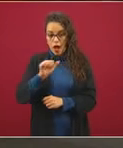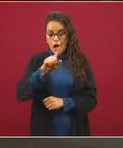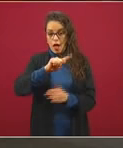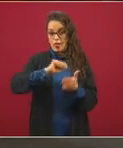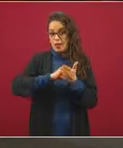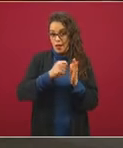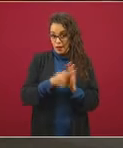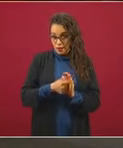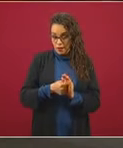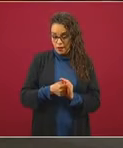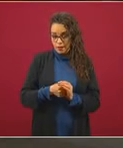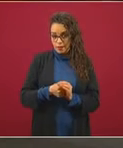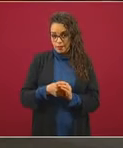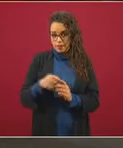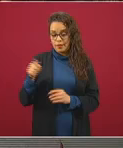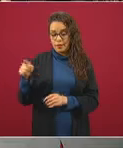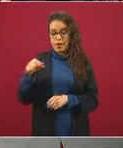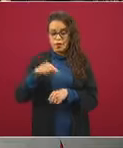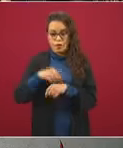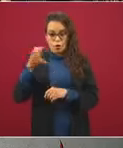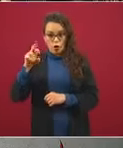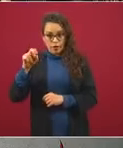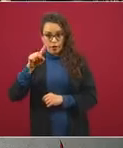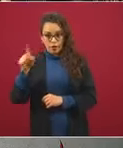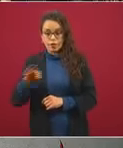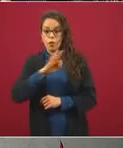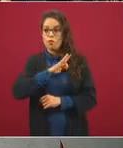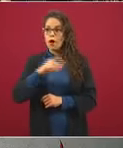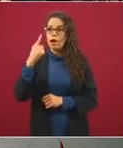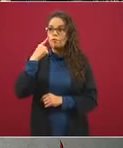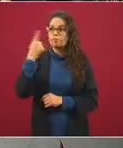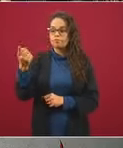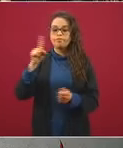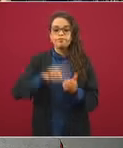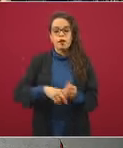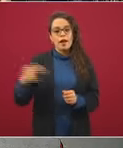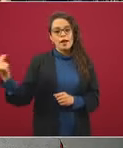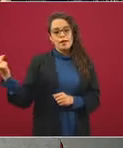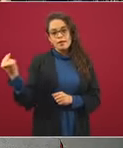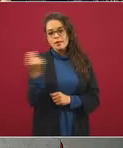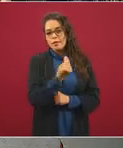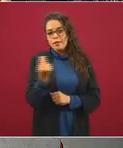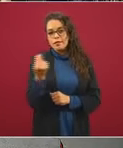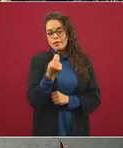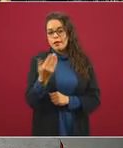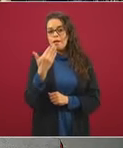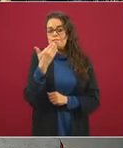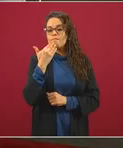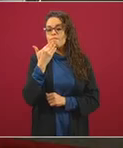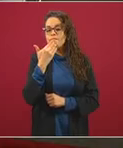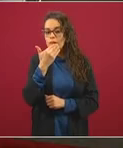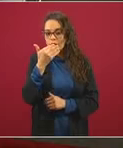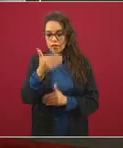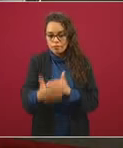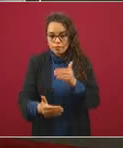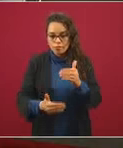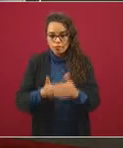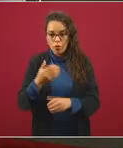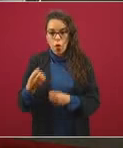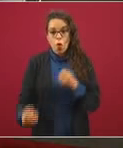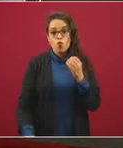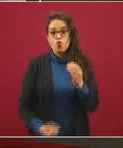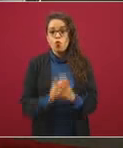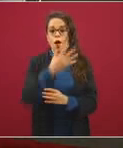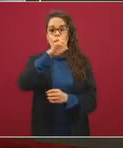Cortés se aprecia la necesidad de transitar a una nueva normalidad. Es decir, no es volver